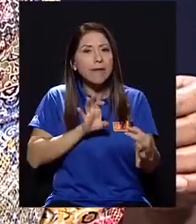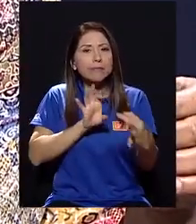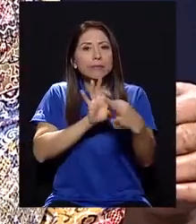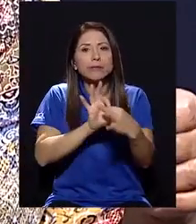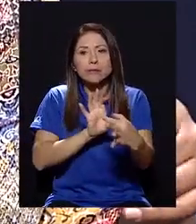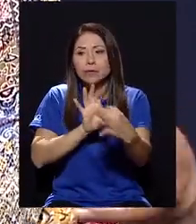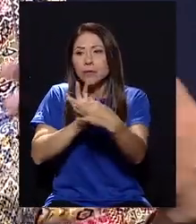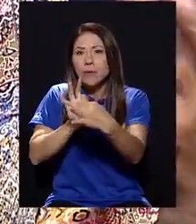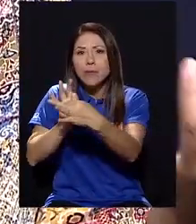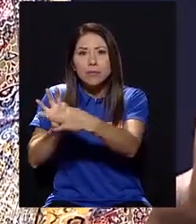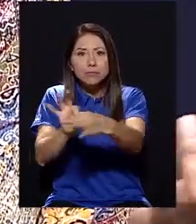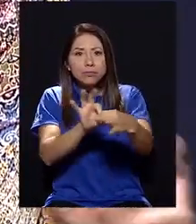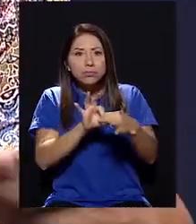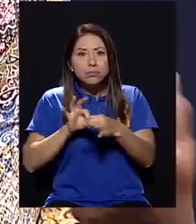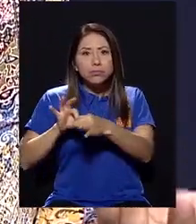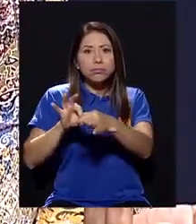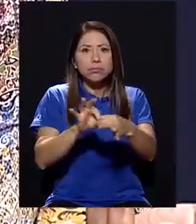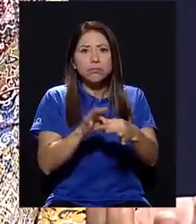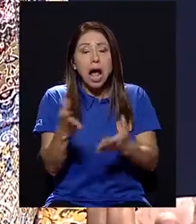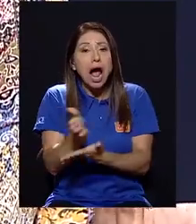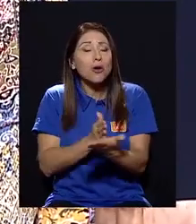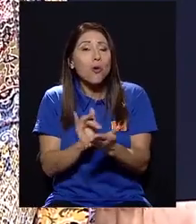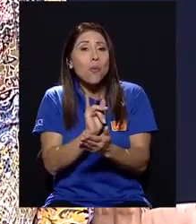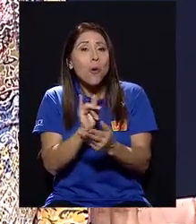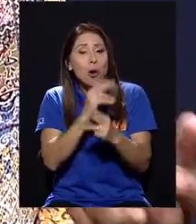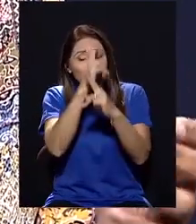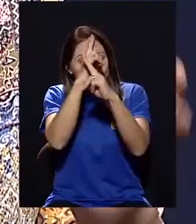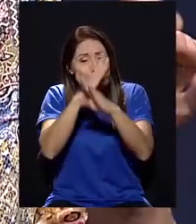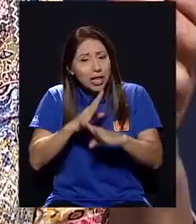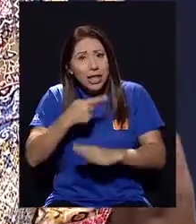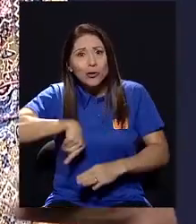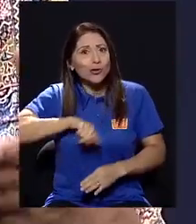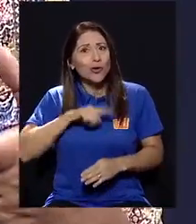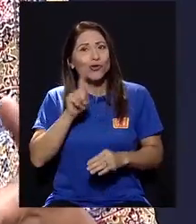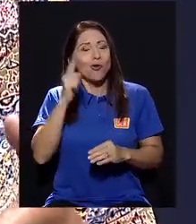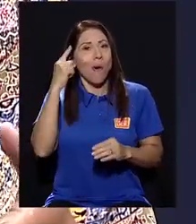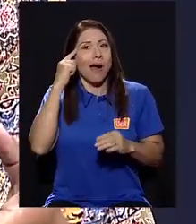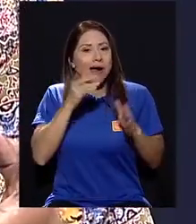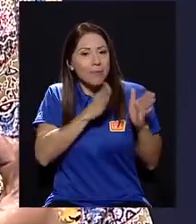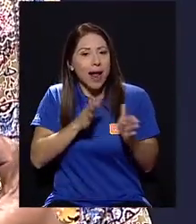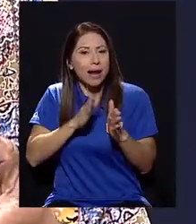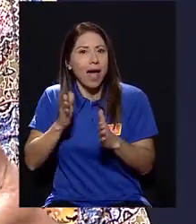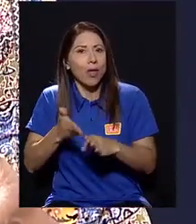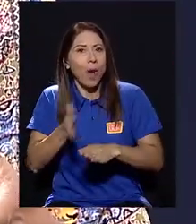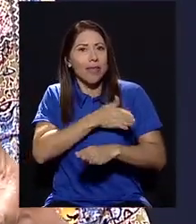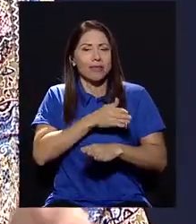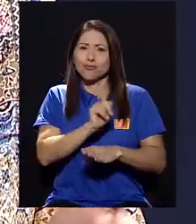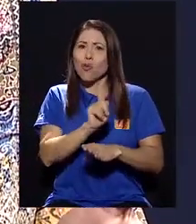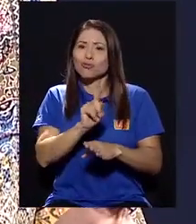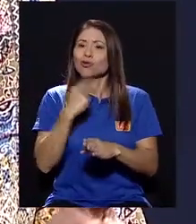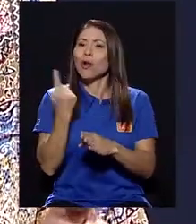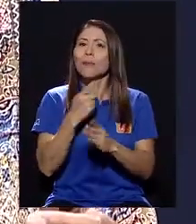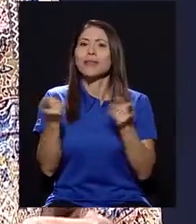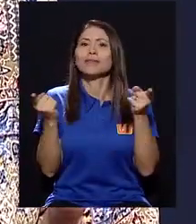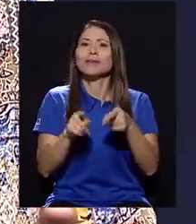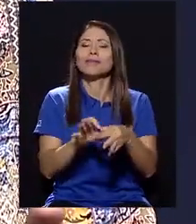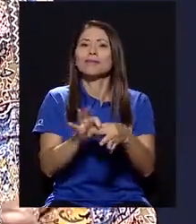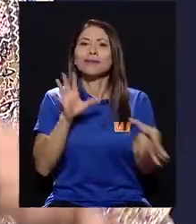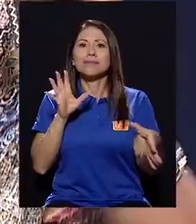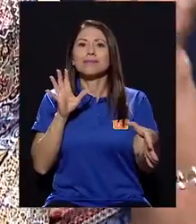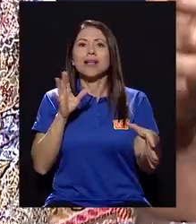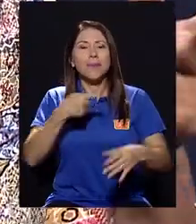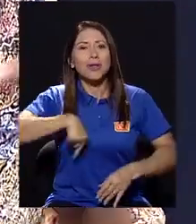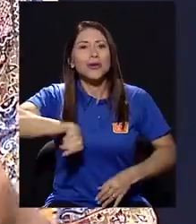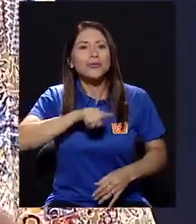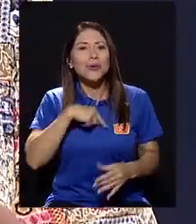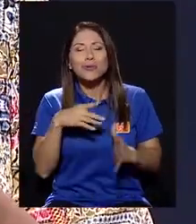Como muy intuitivo, muy inocente, diría yo, porque no lo teníamos como tan planificado, sino que sucedió porque llamamos a